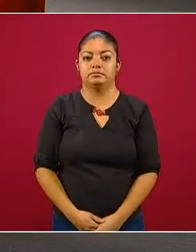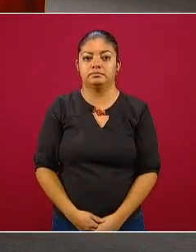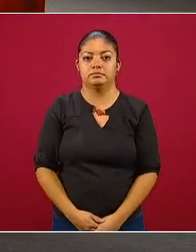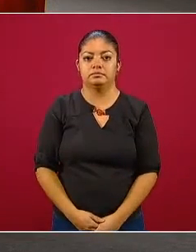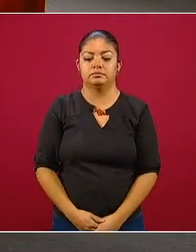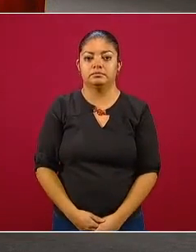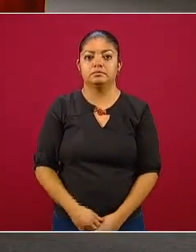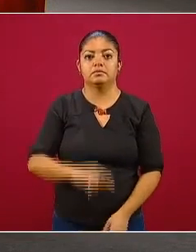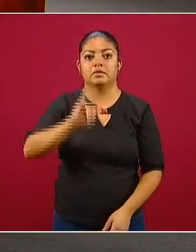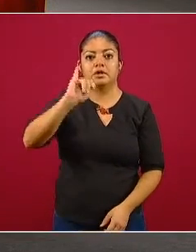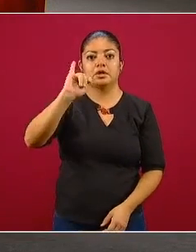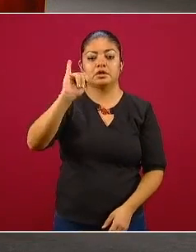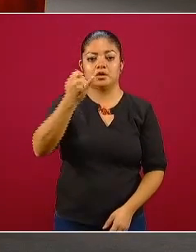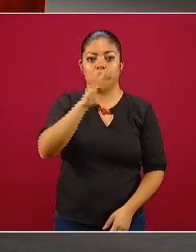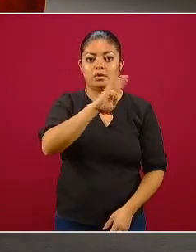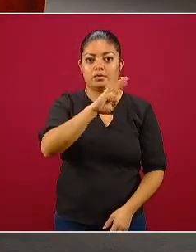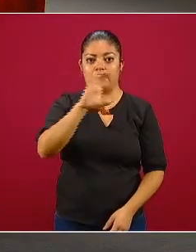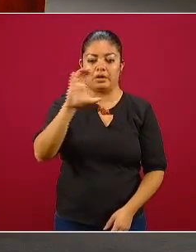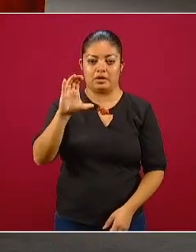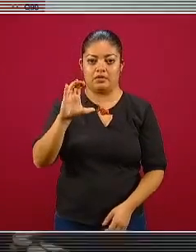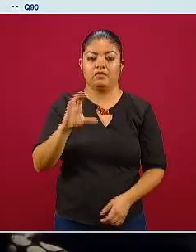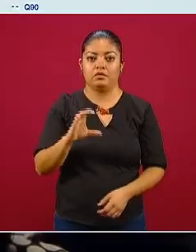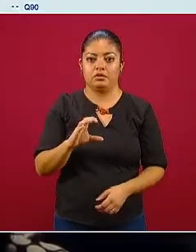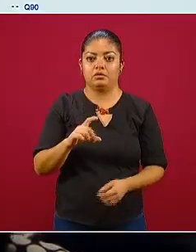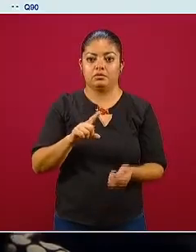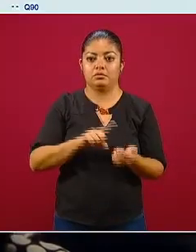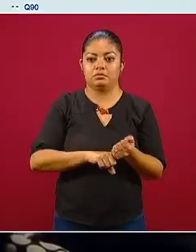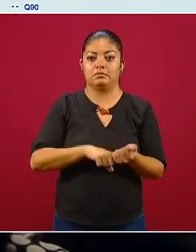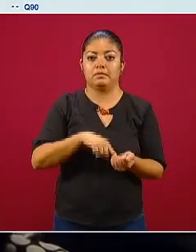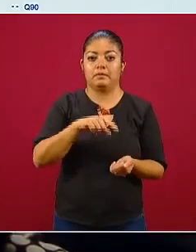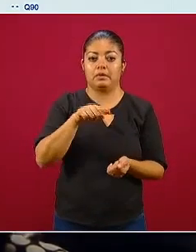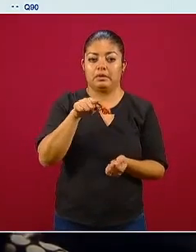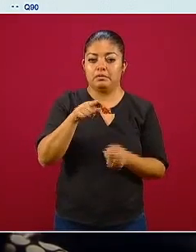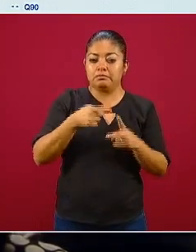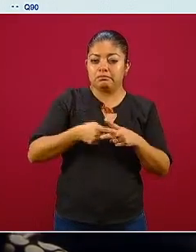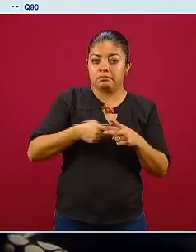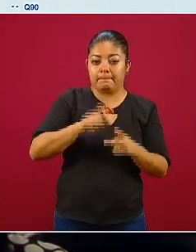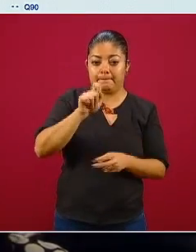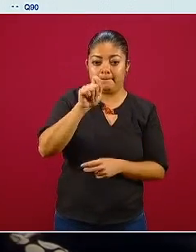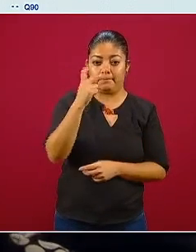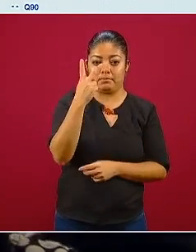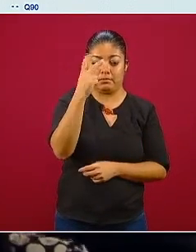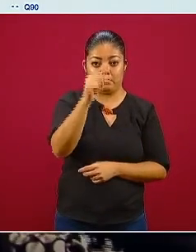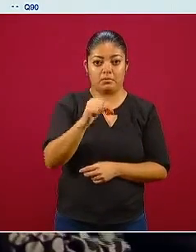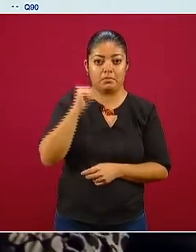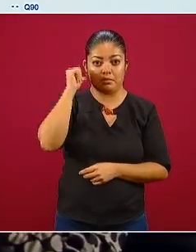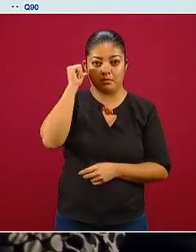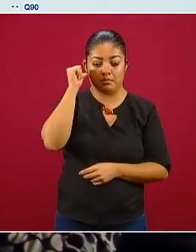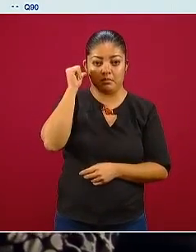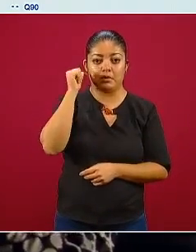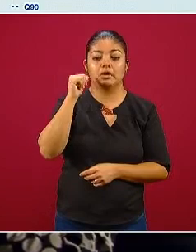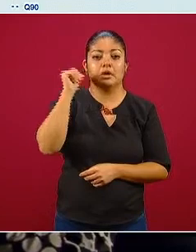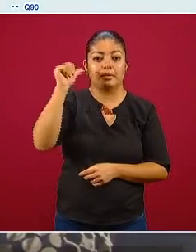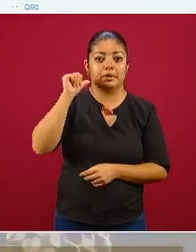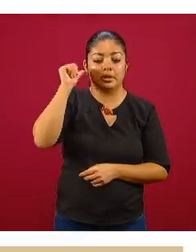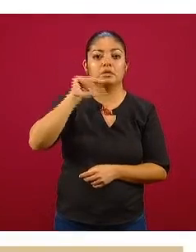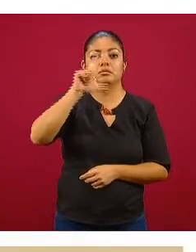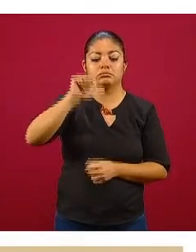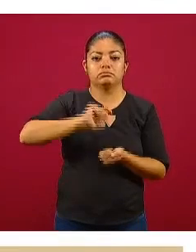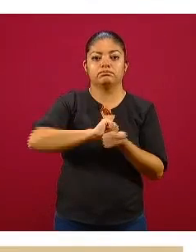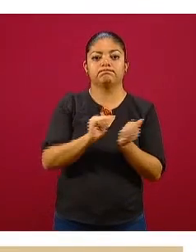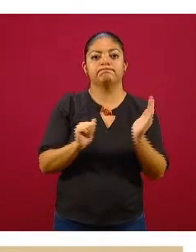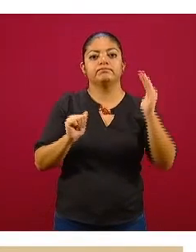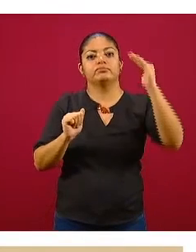Tijuana Baja California el ACME se predijo para el 22 de abril y después tenemos este patrón descendiente